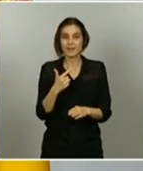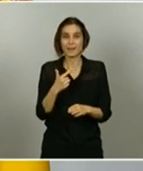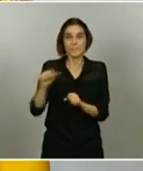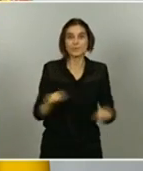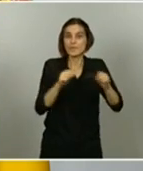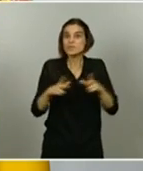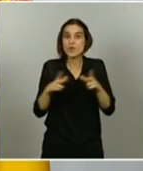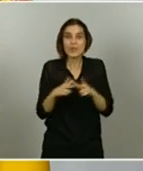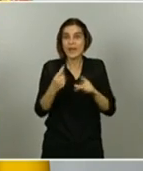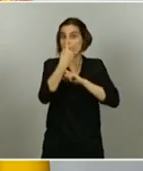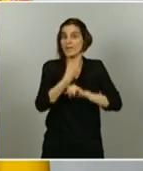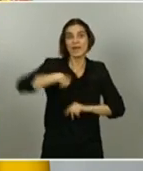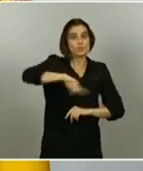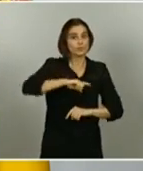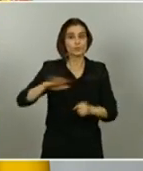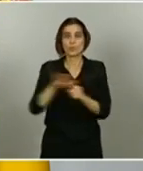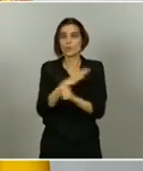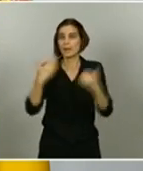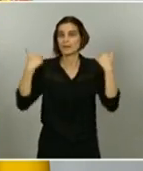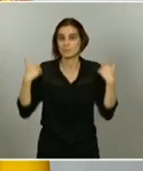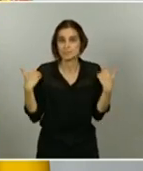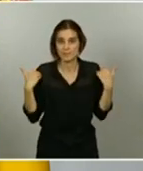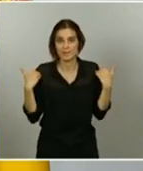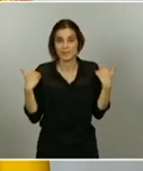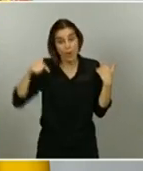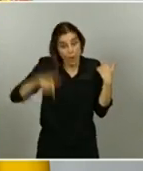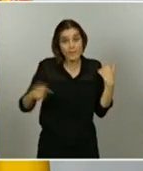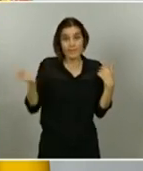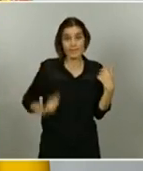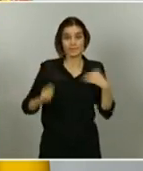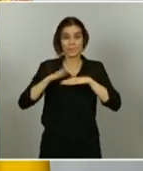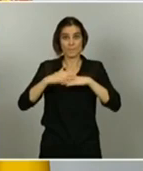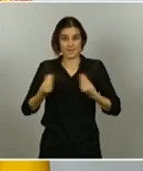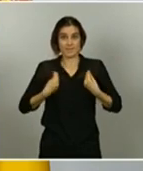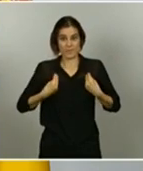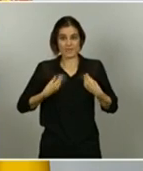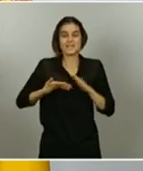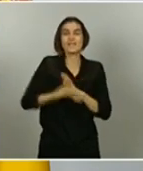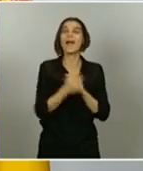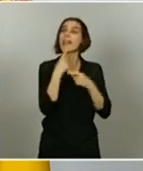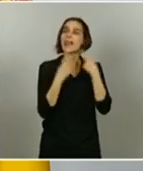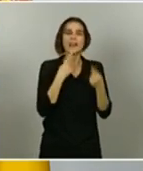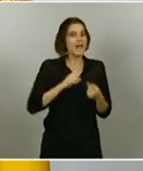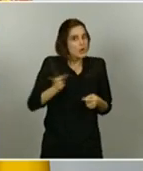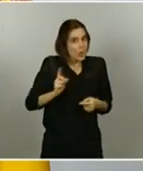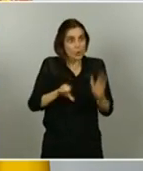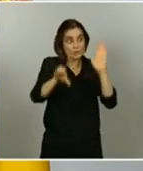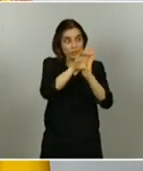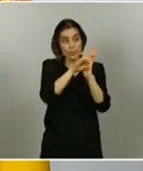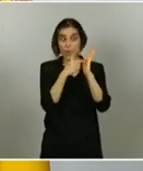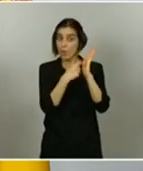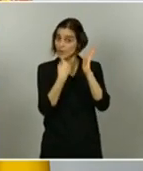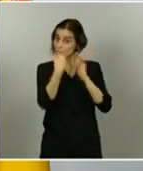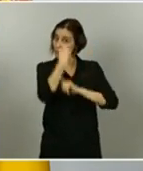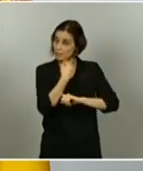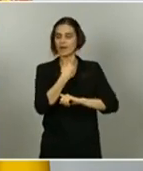aprobamos supone tomarse en serio, de verdad, con hechos y no con palabras, el mandato constitucional. Quiero